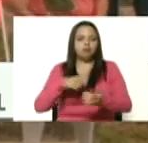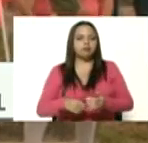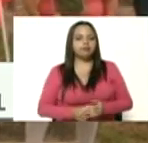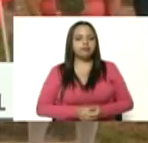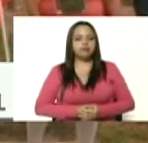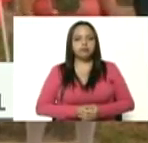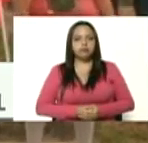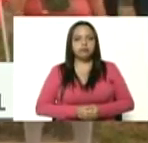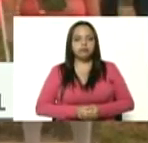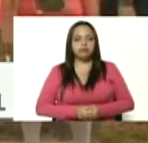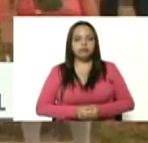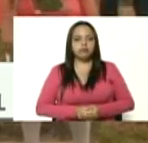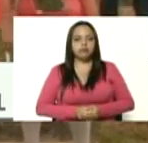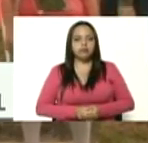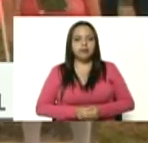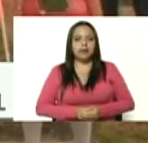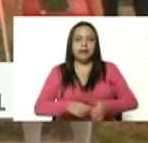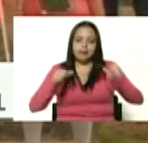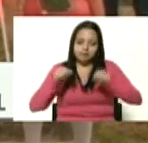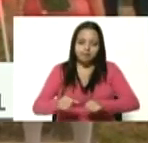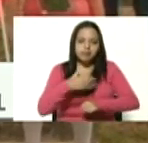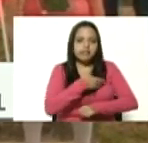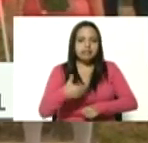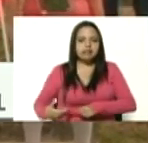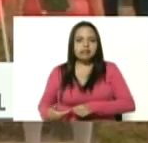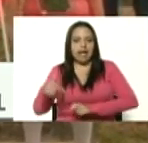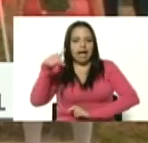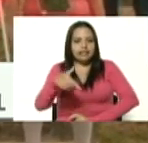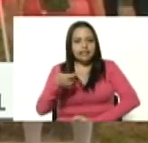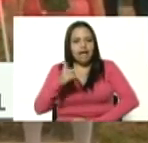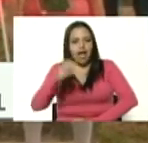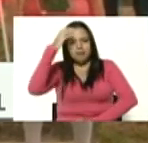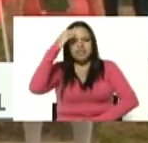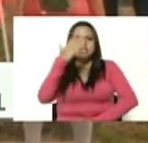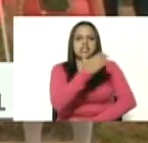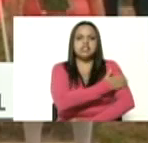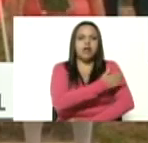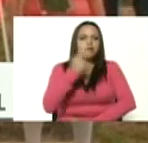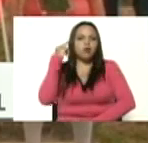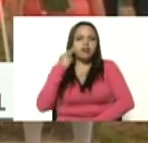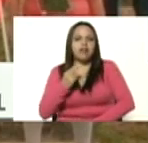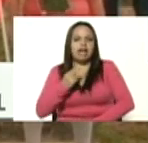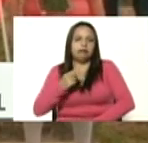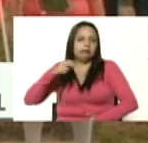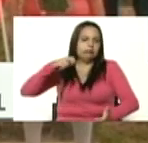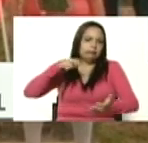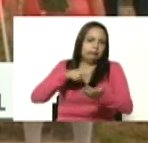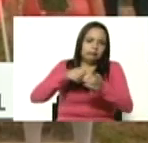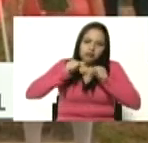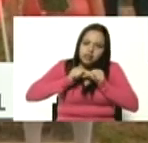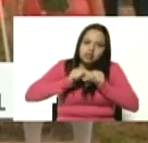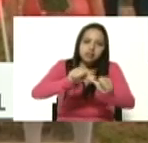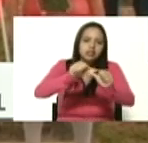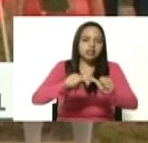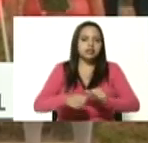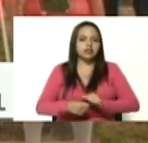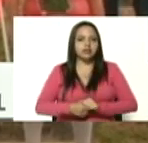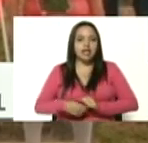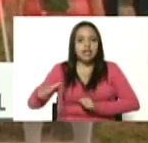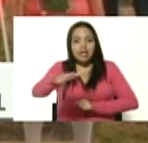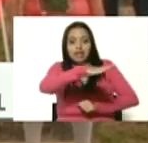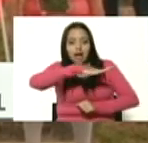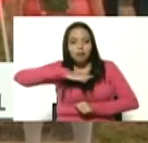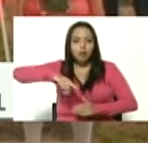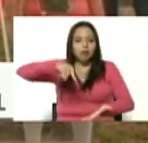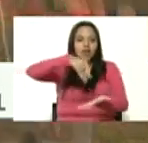Carabobo mi comandante en jefe aquí está su milicia bolivariana rodilla en tierra desde el inmortal campo de